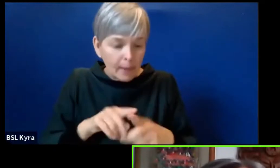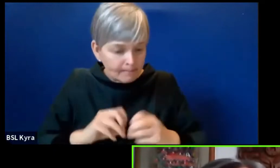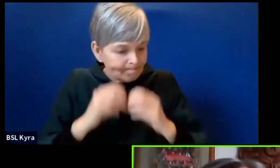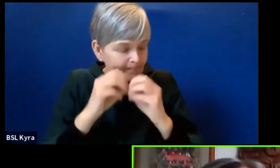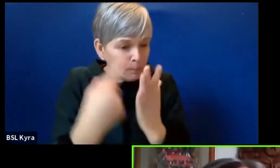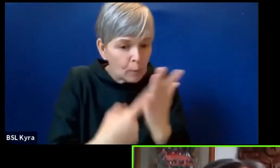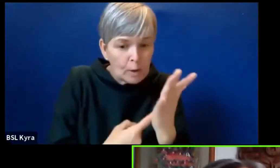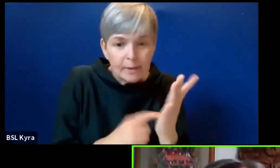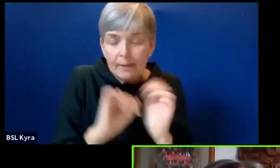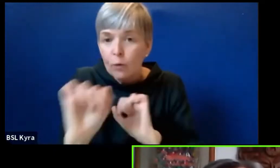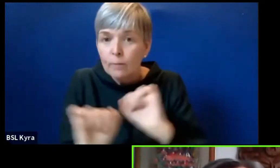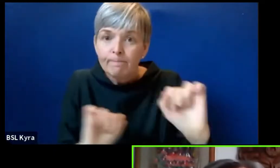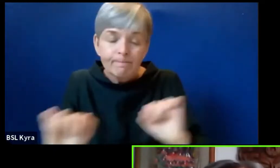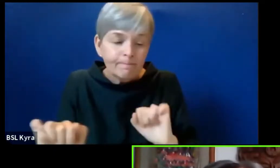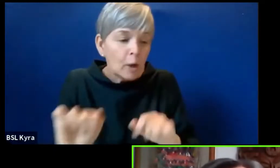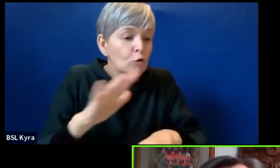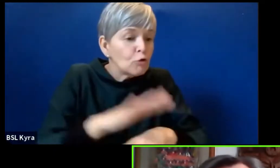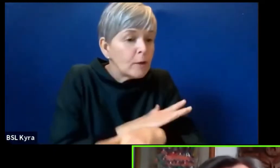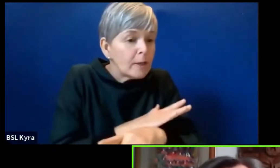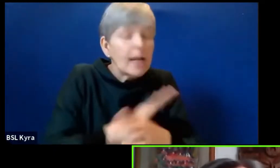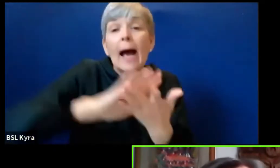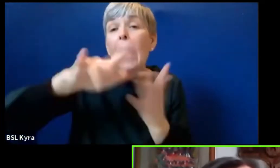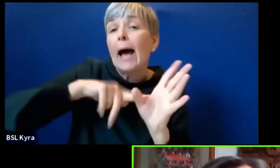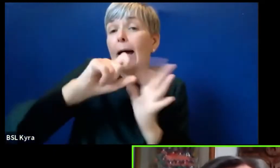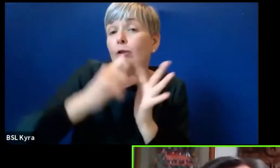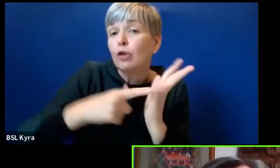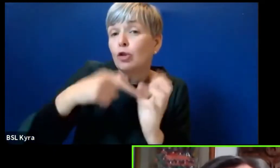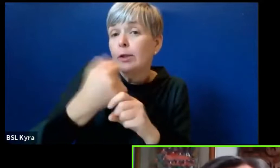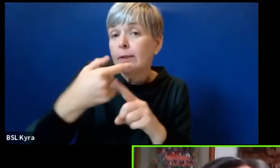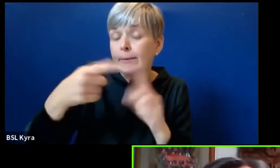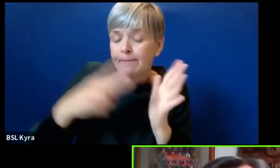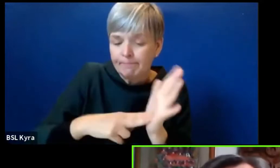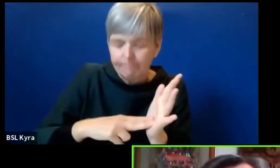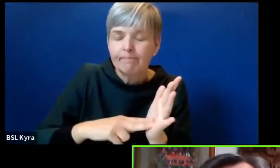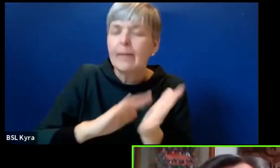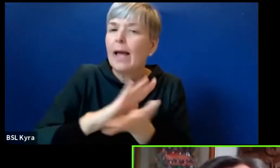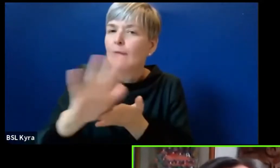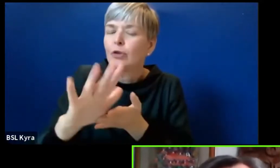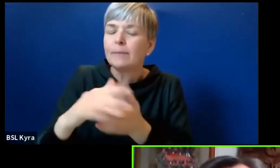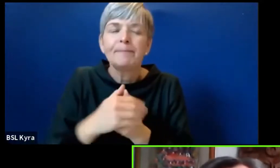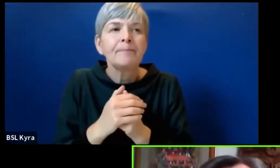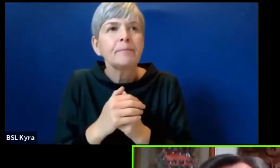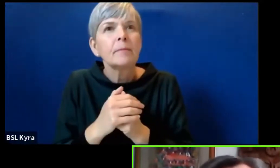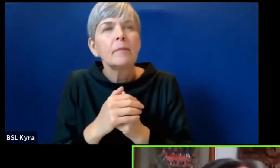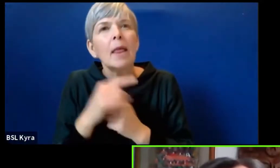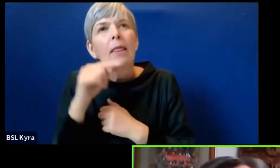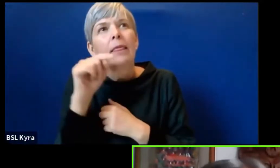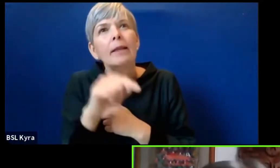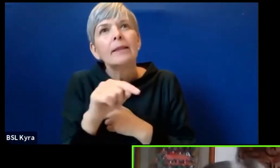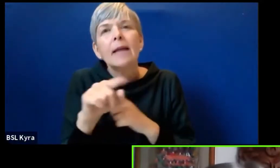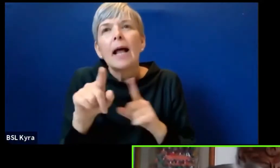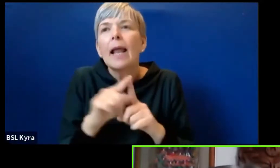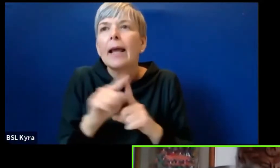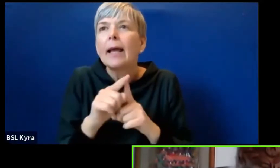fondo es una forma de exportación de la energía renovable desde nuestros países a los países